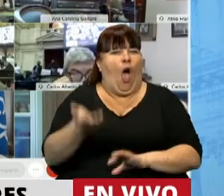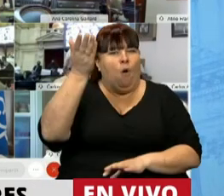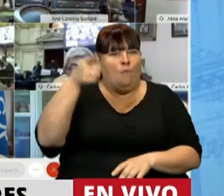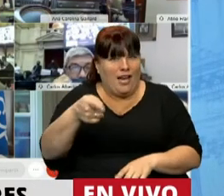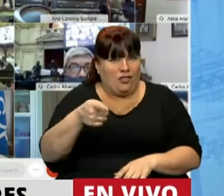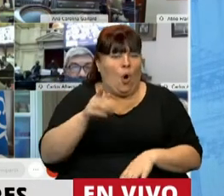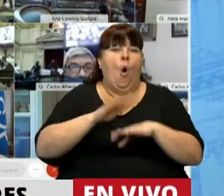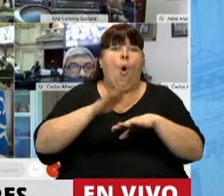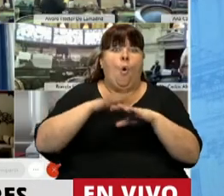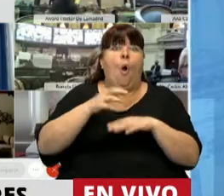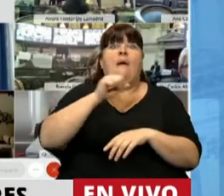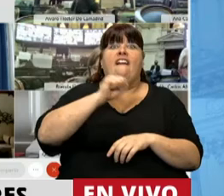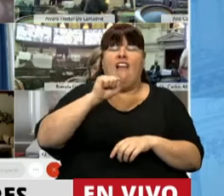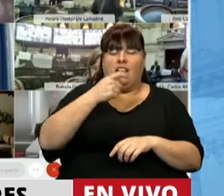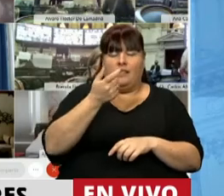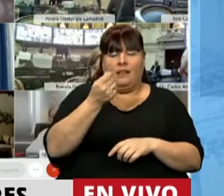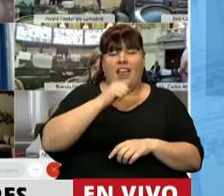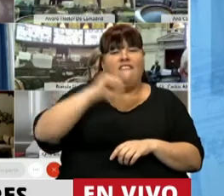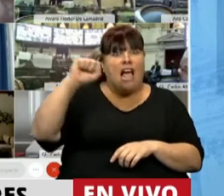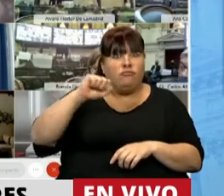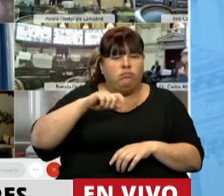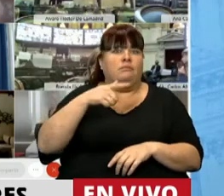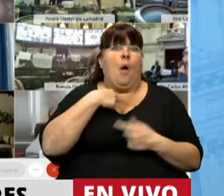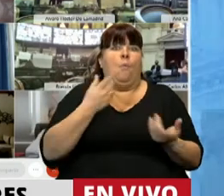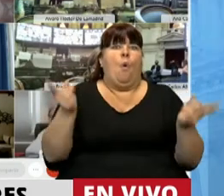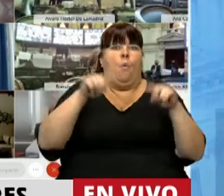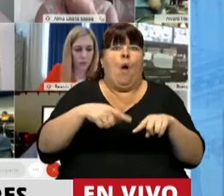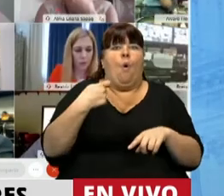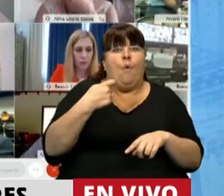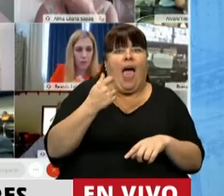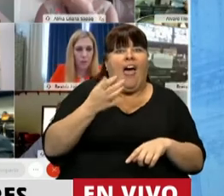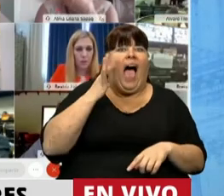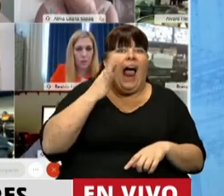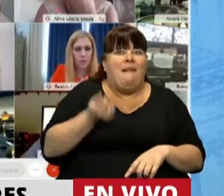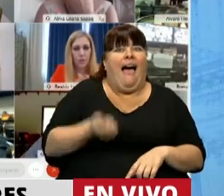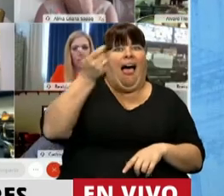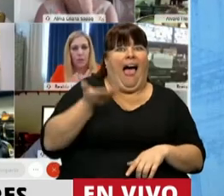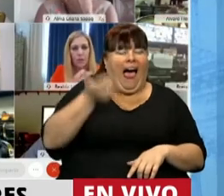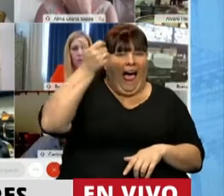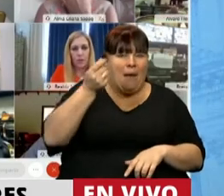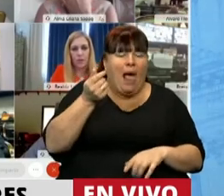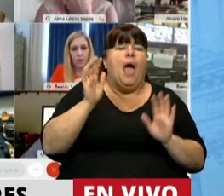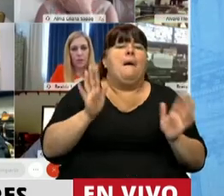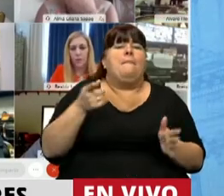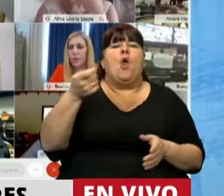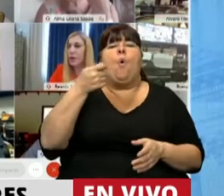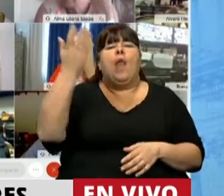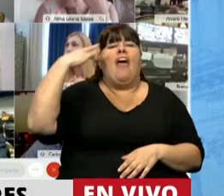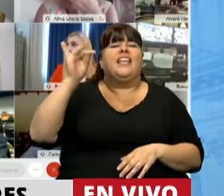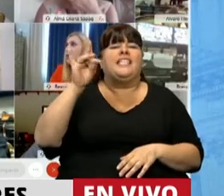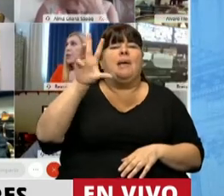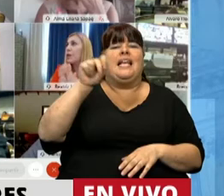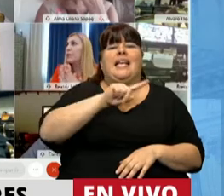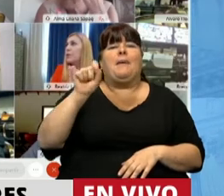producto de que se disparó la inflación iba a permitir recuperar un poco a jubiladas y jubilados, pero por ejemplo, un jubilado que cobraba en